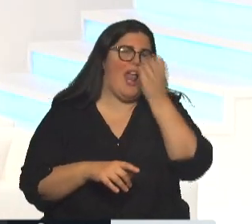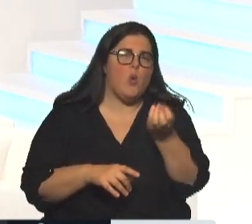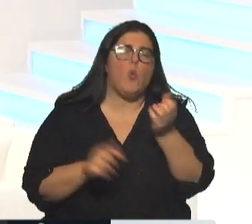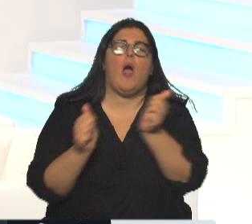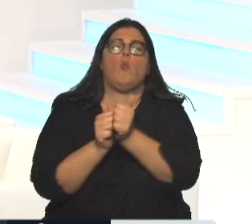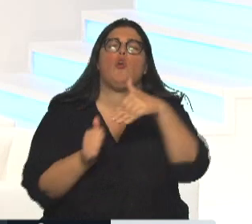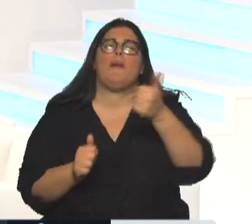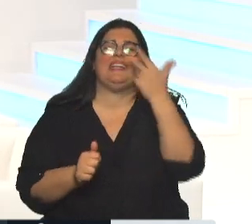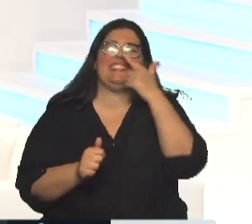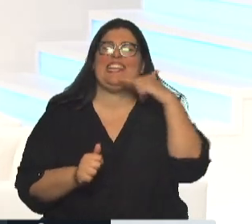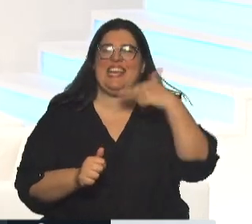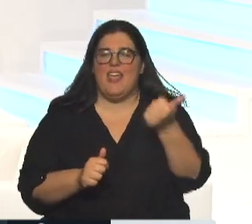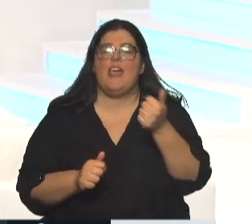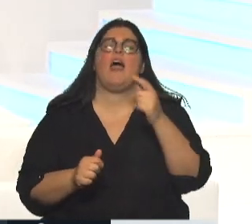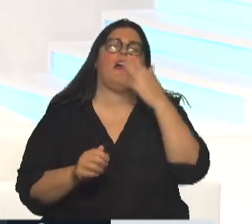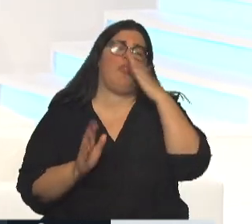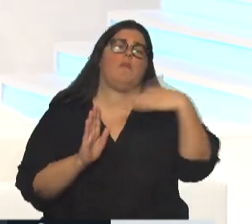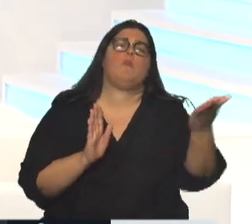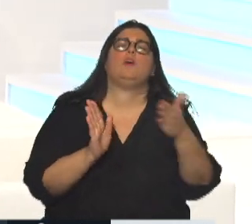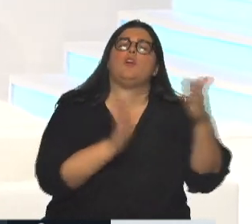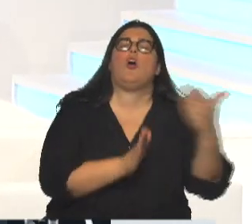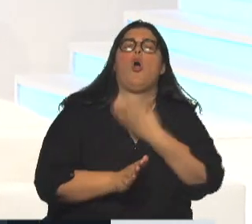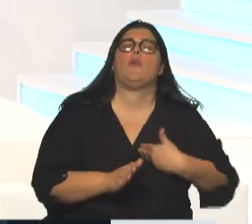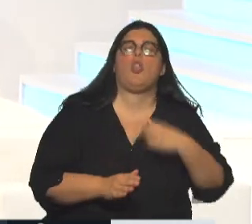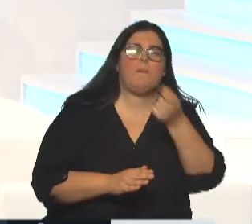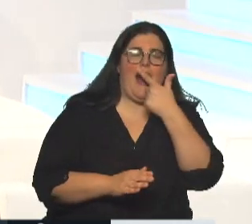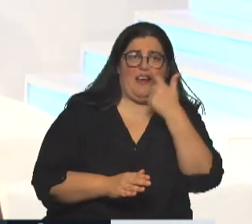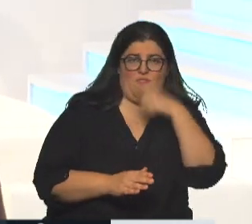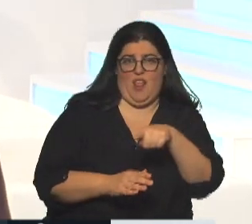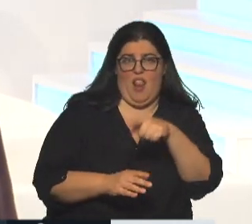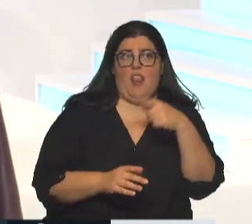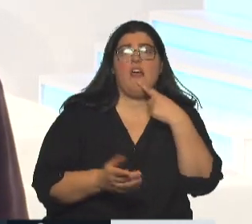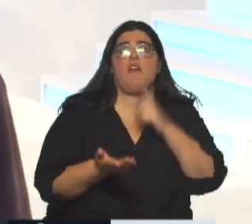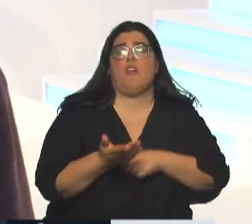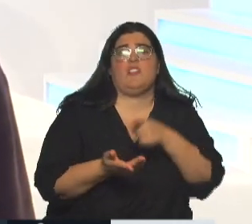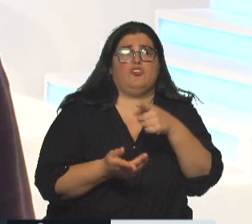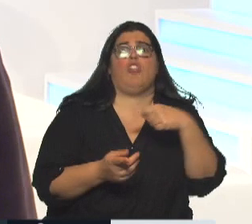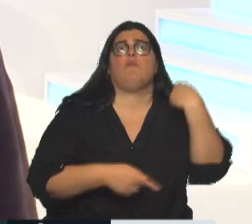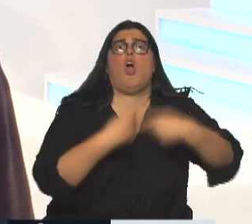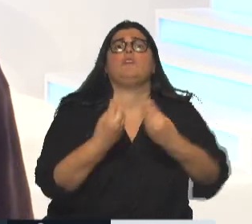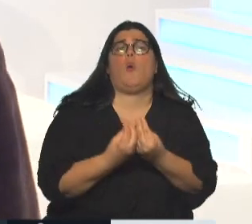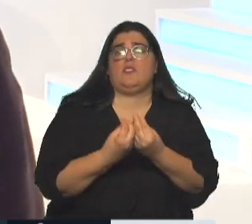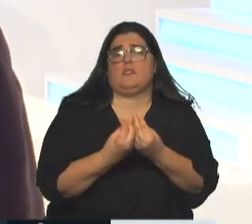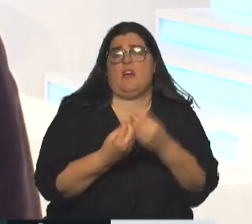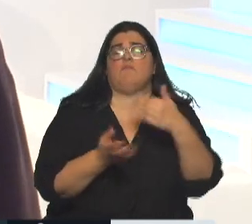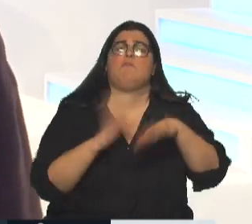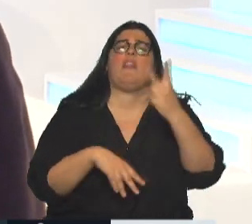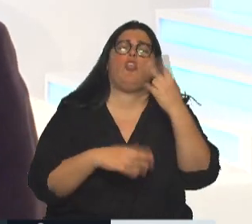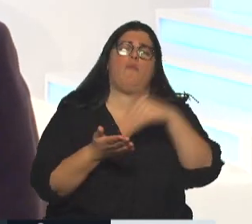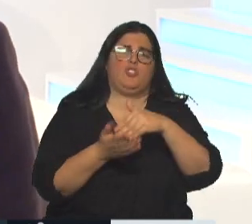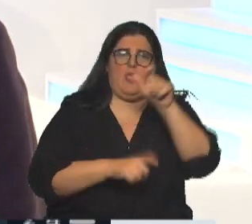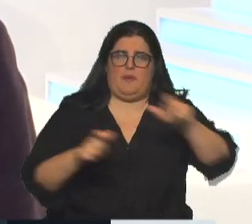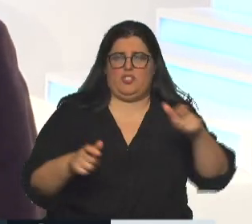y después el gobierno de Macri terminaron llevando a 2 millones y medio de trabajadores a pagar impuesto a las ganancias. Terminó